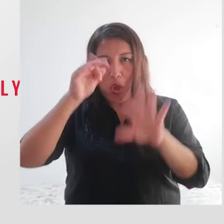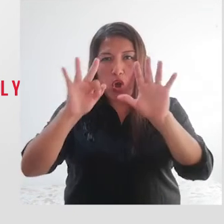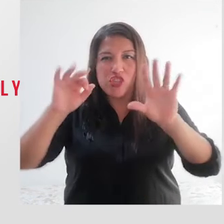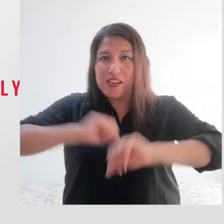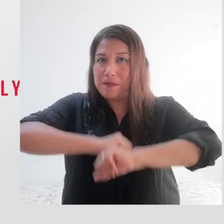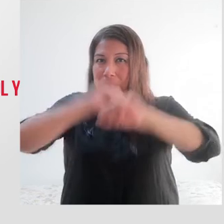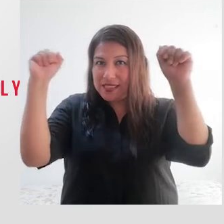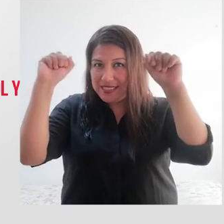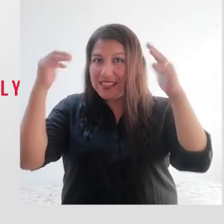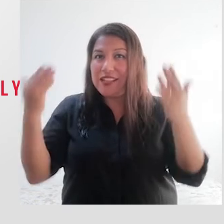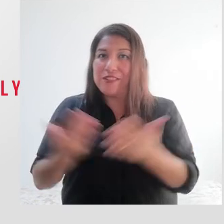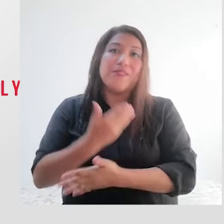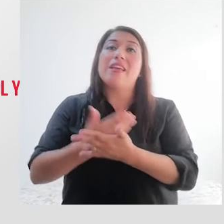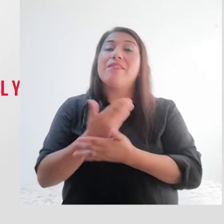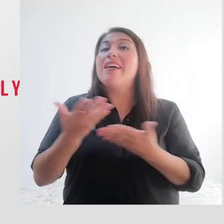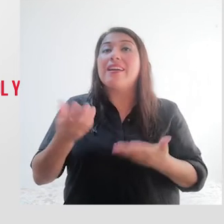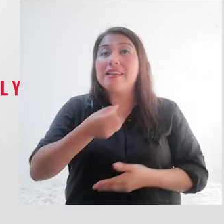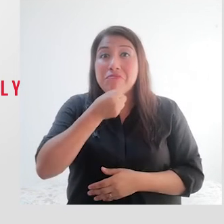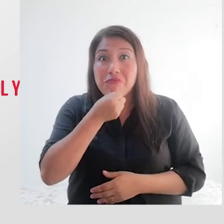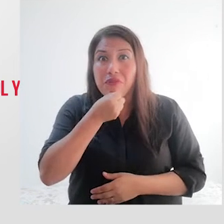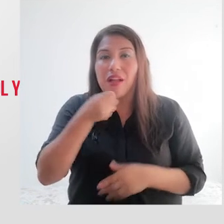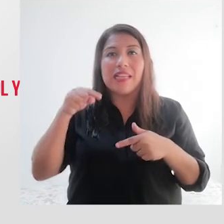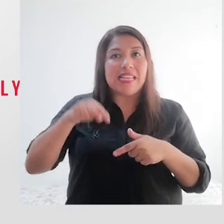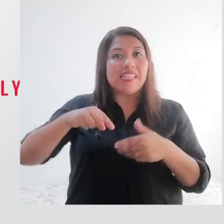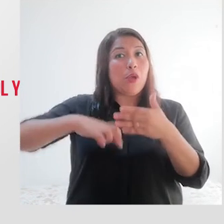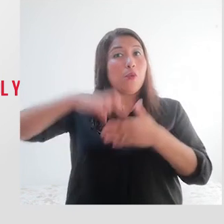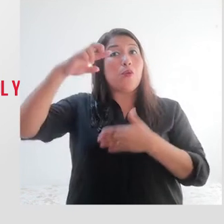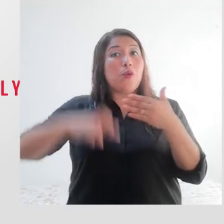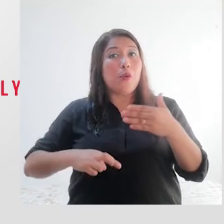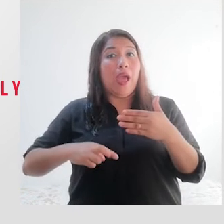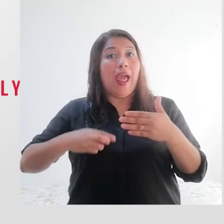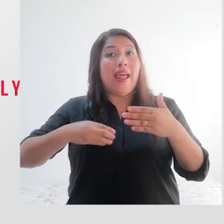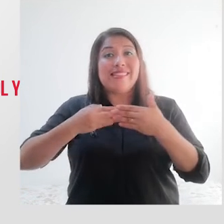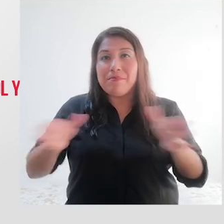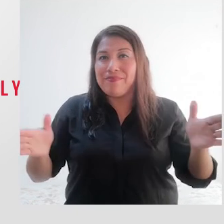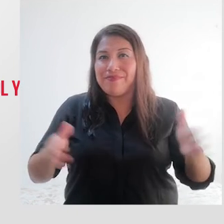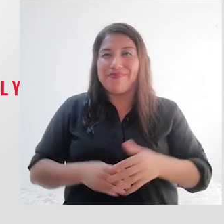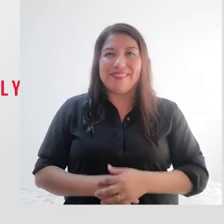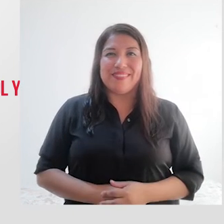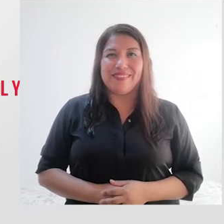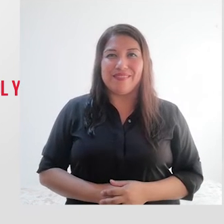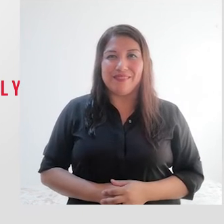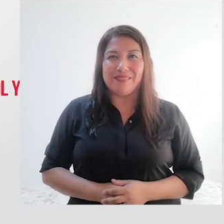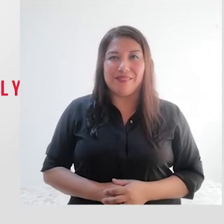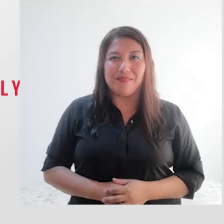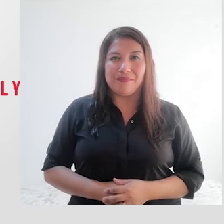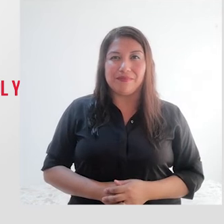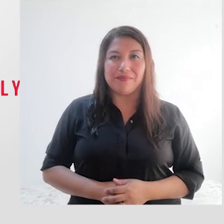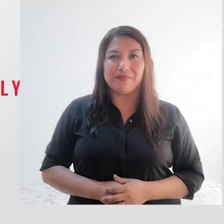8 de la mañana, en una nueva edición de este subprograma Sin Barreras.